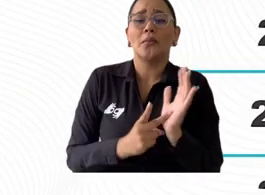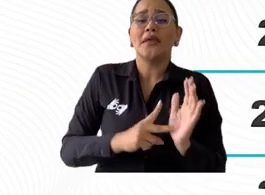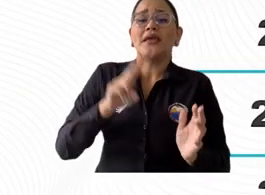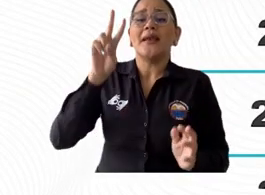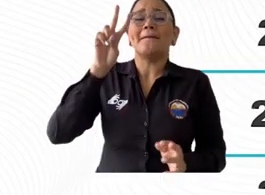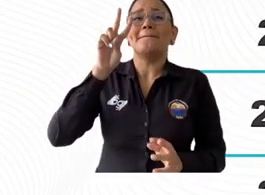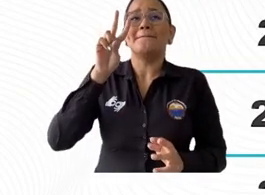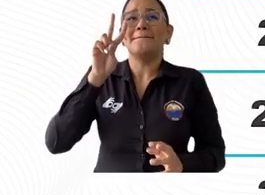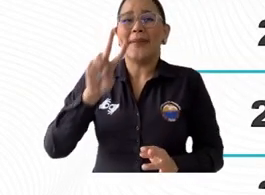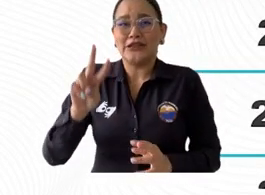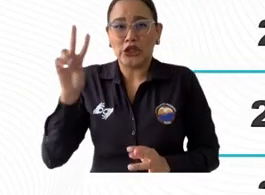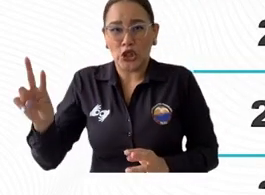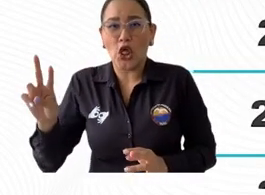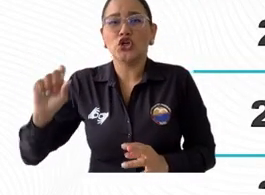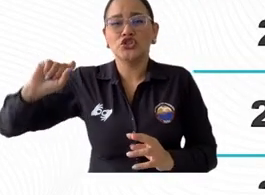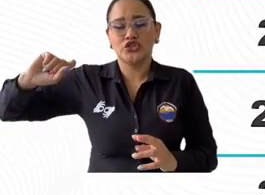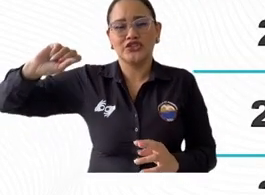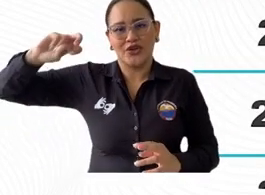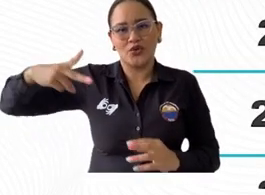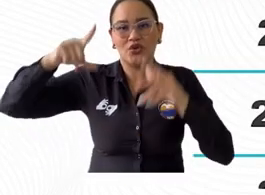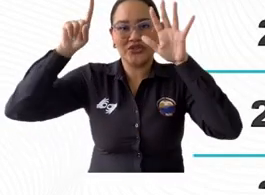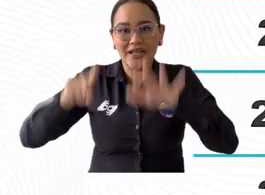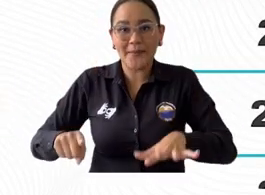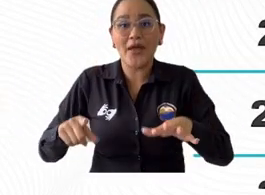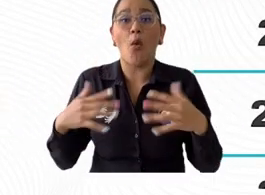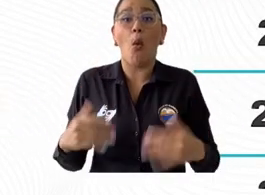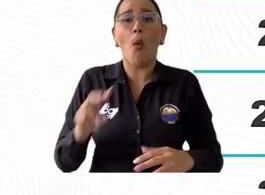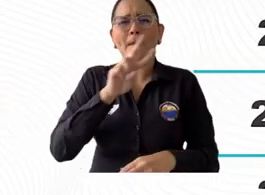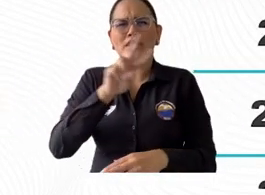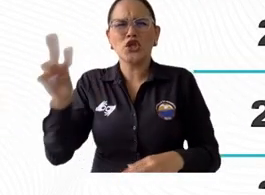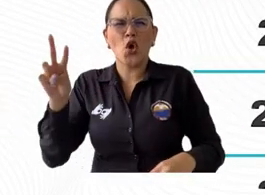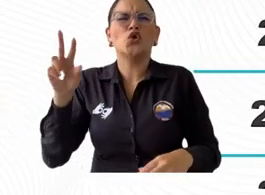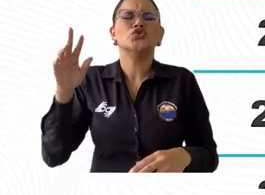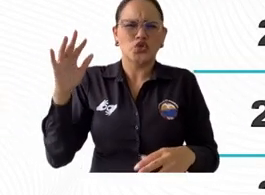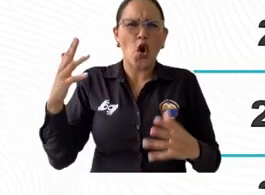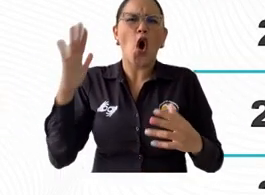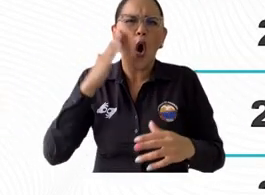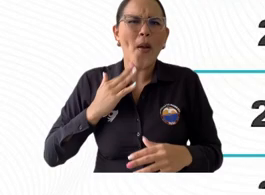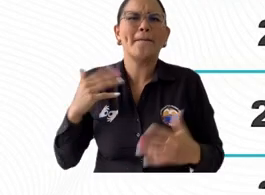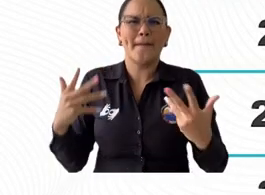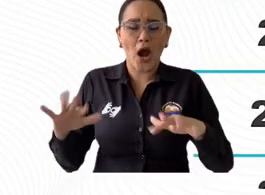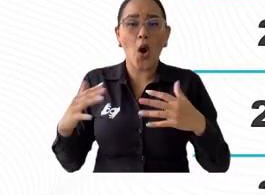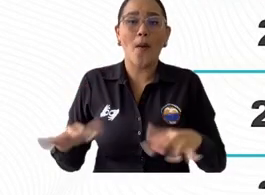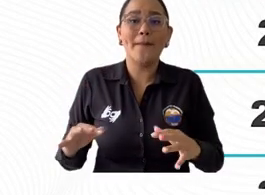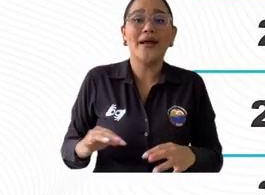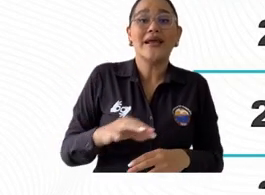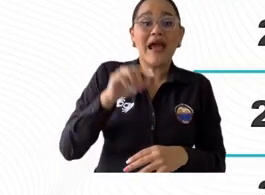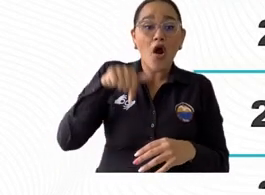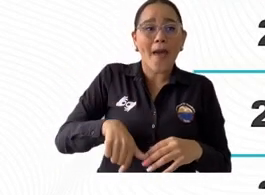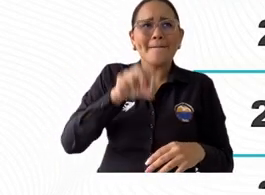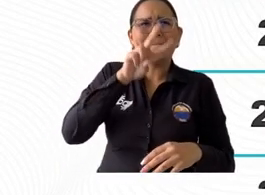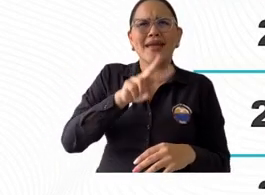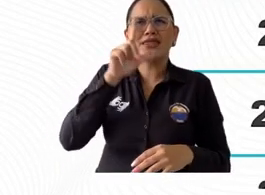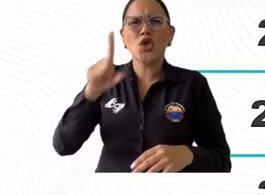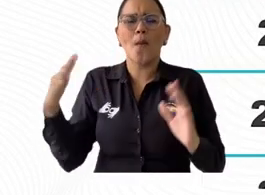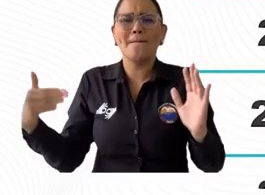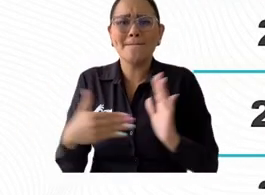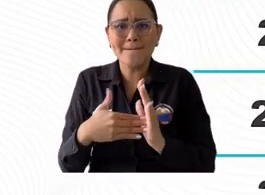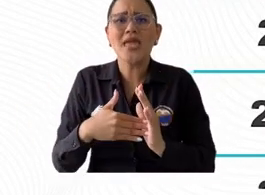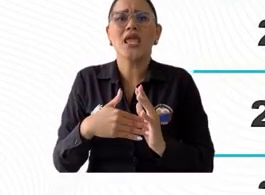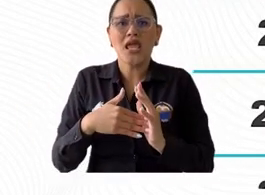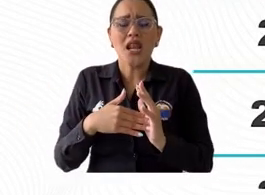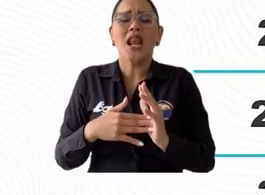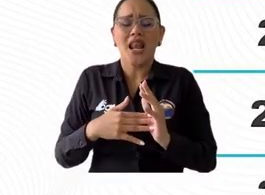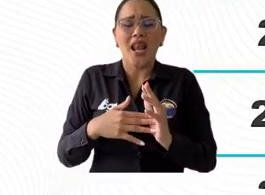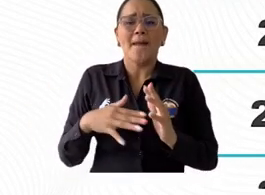en total son 21 mil 265 hasta ahora. Digamos, hasta ahora la universidad ha procurado ser muy diligente y también muchos de ustedes, sobre todo los